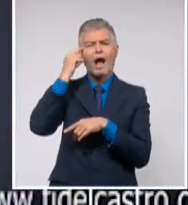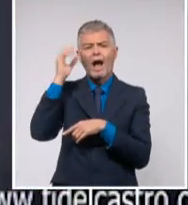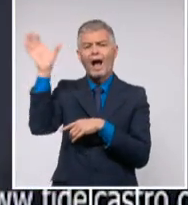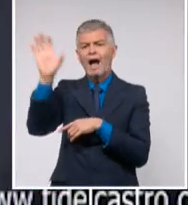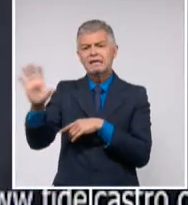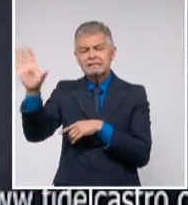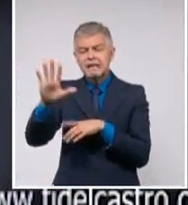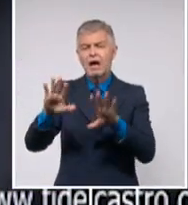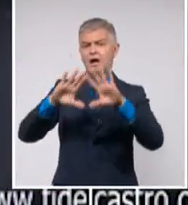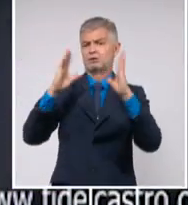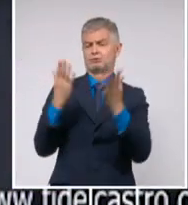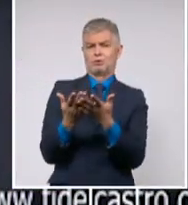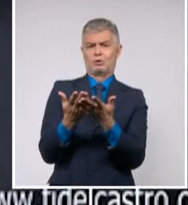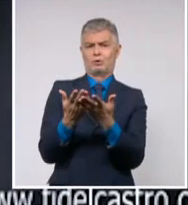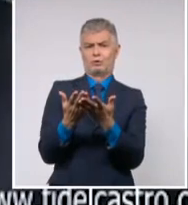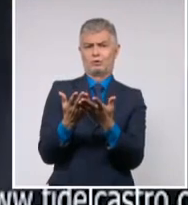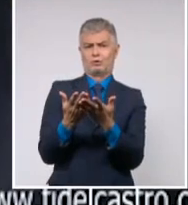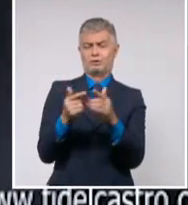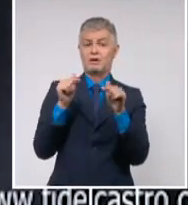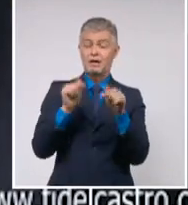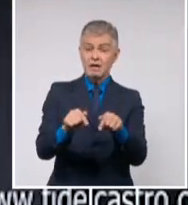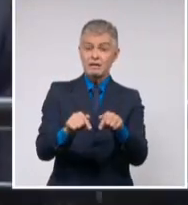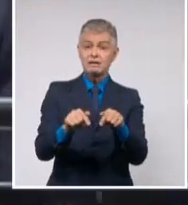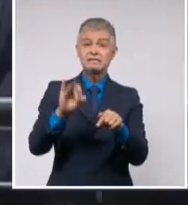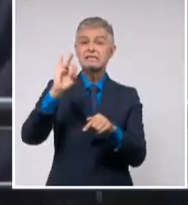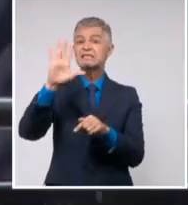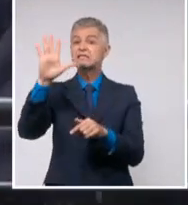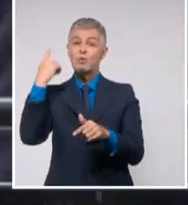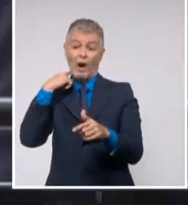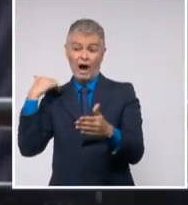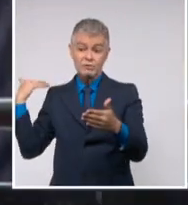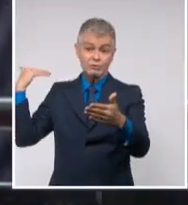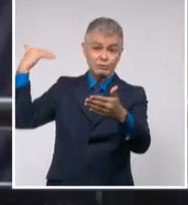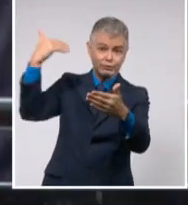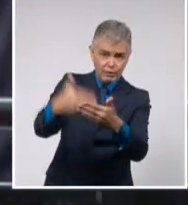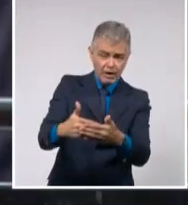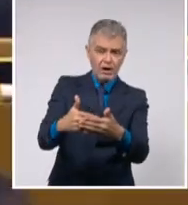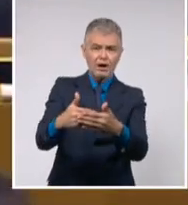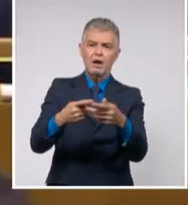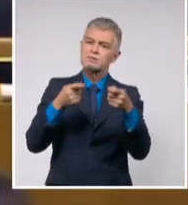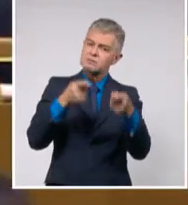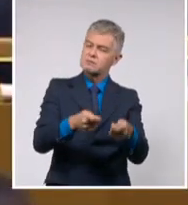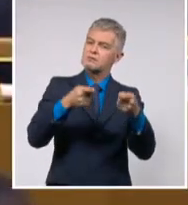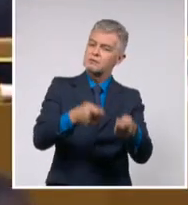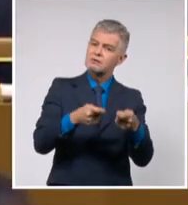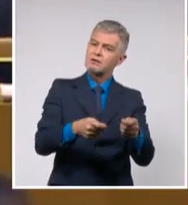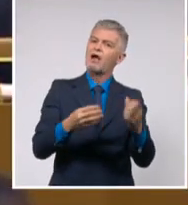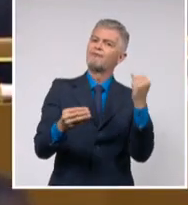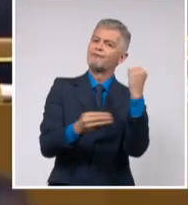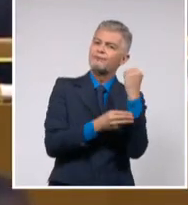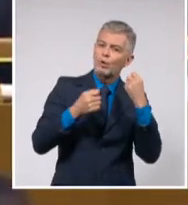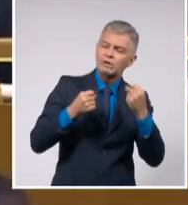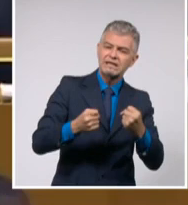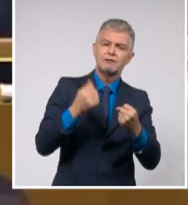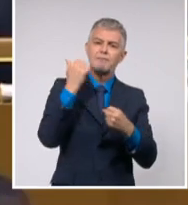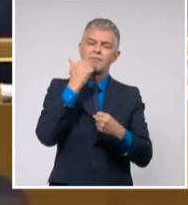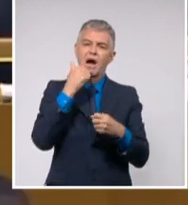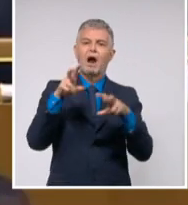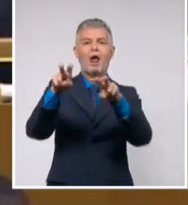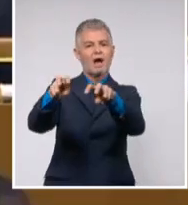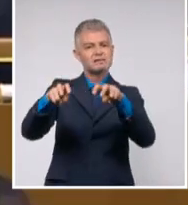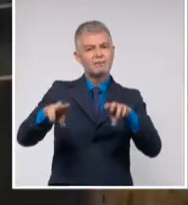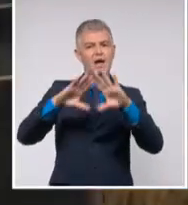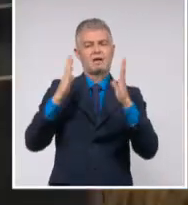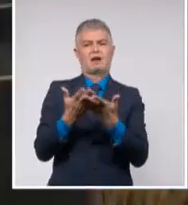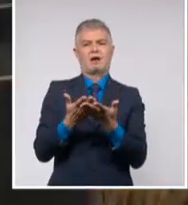actual orden mundial. 75 años exigiendo el fortalecimiento de la Asamblea General y la reforma de su